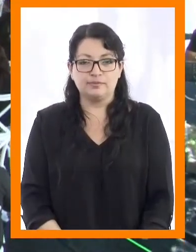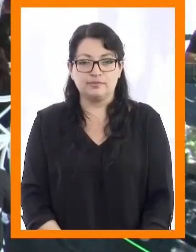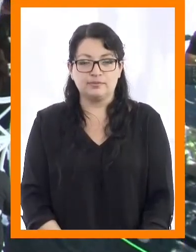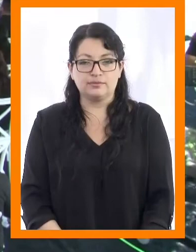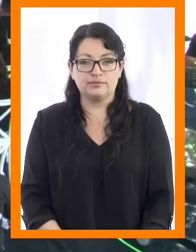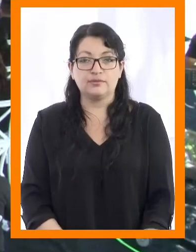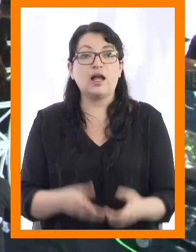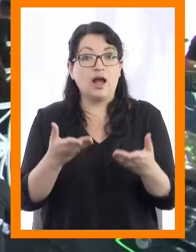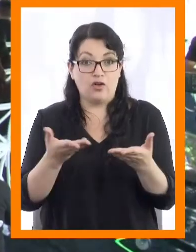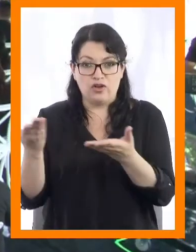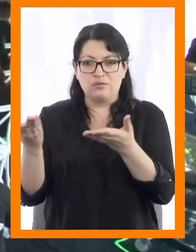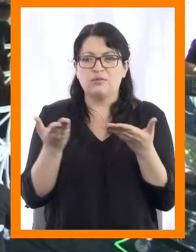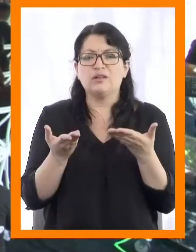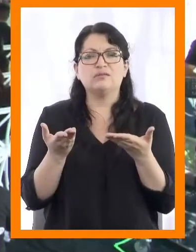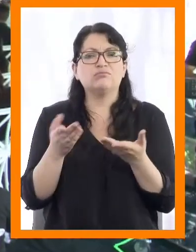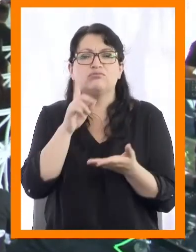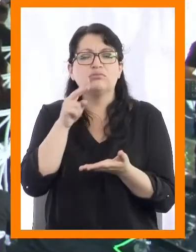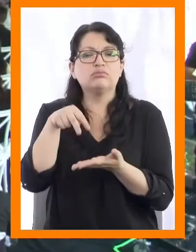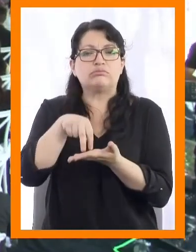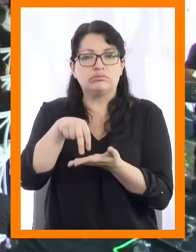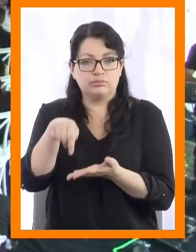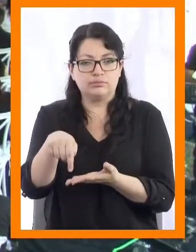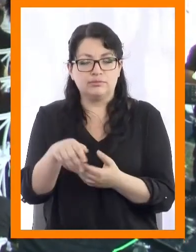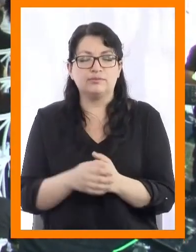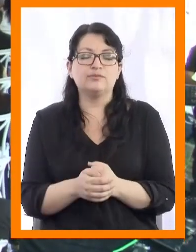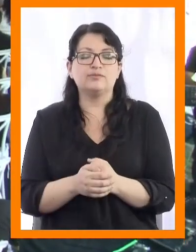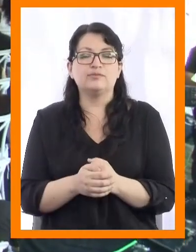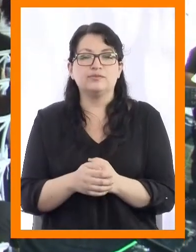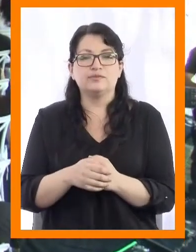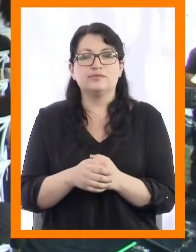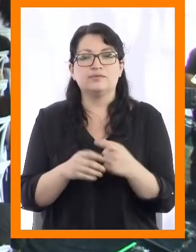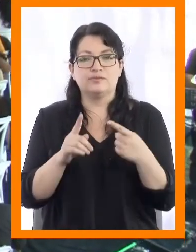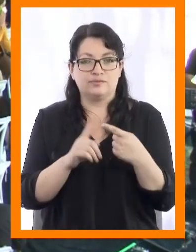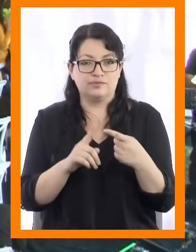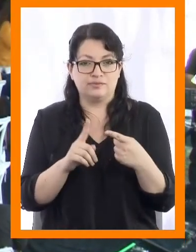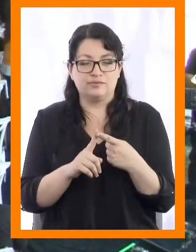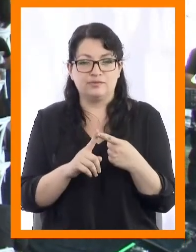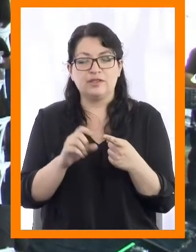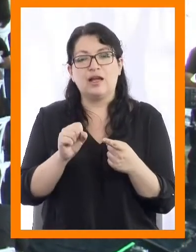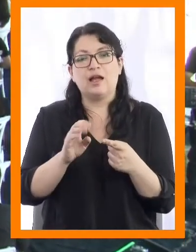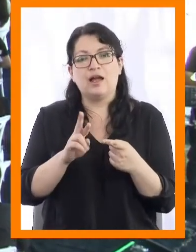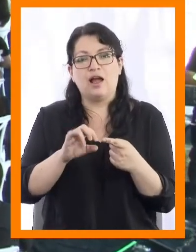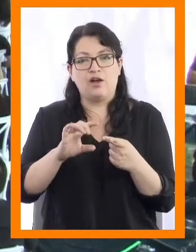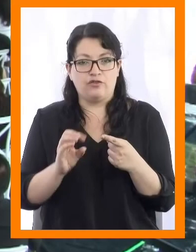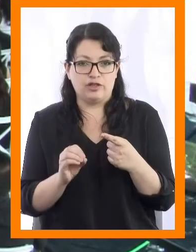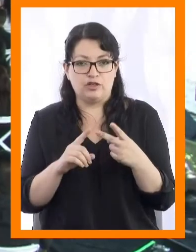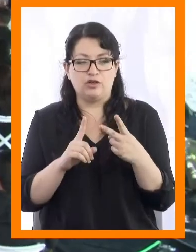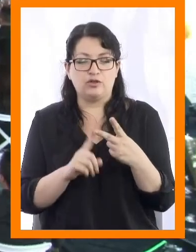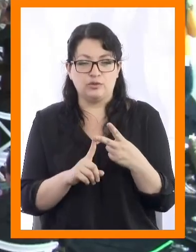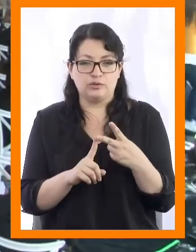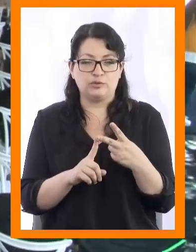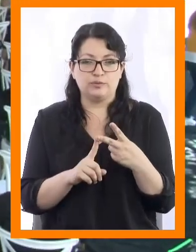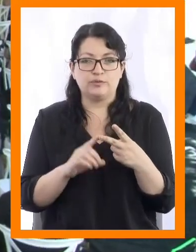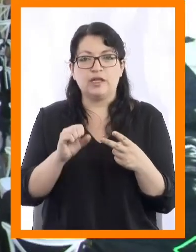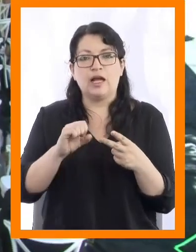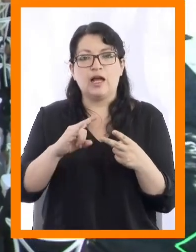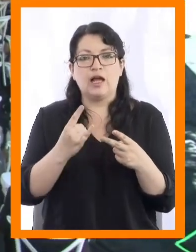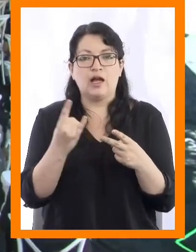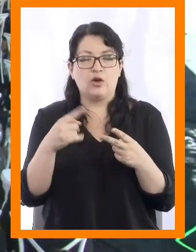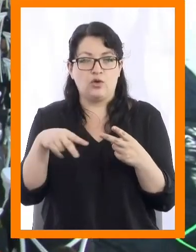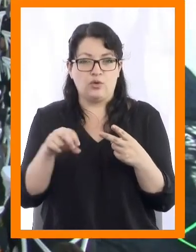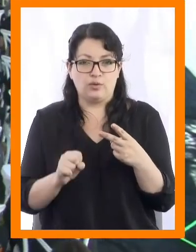Llamamos a Sara Scarlett Abrigo Marín, María Carolina Acuña